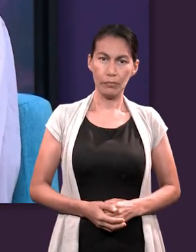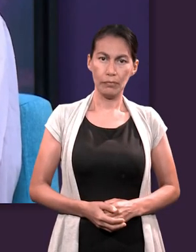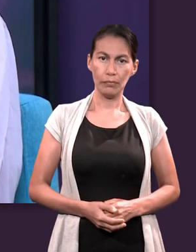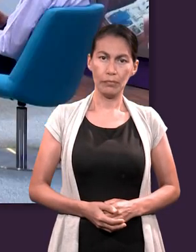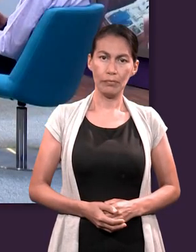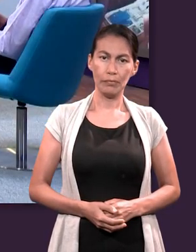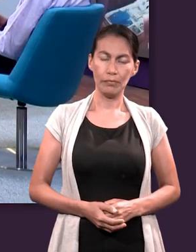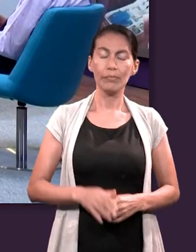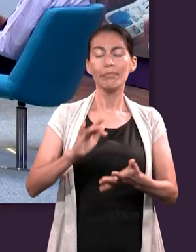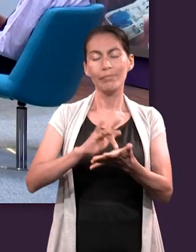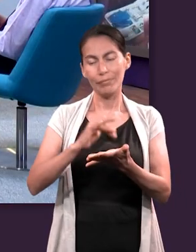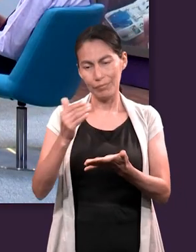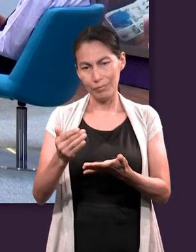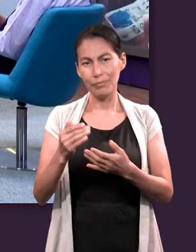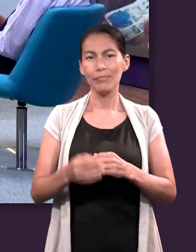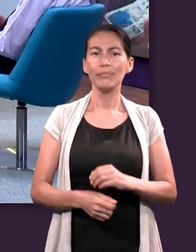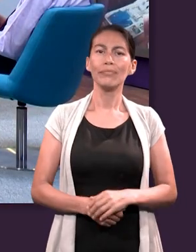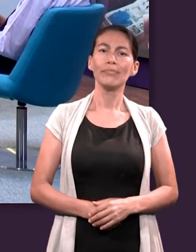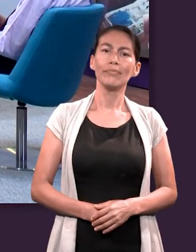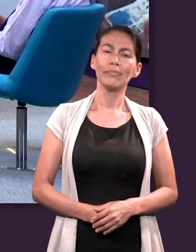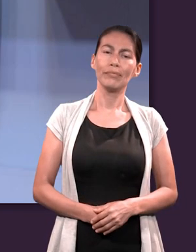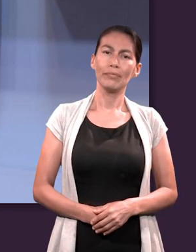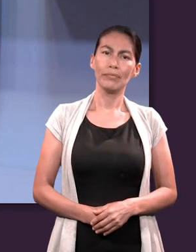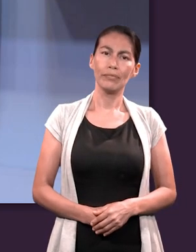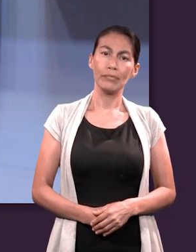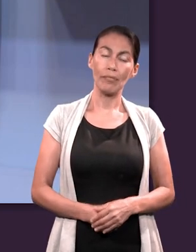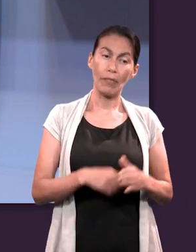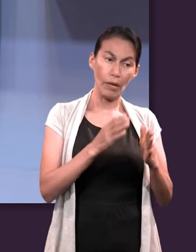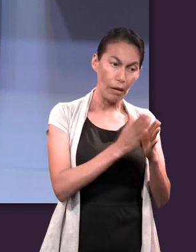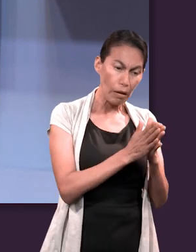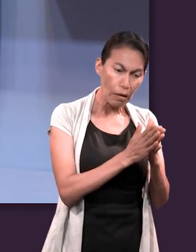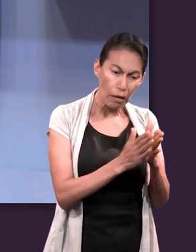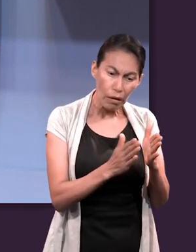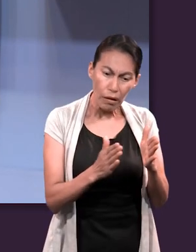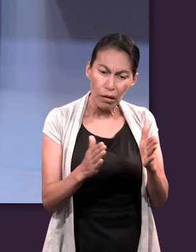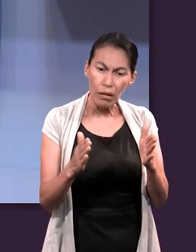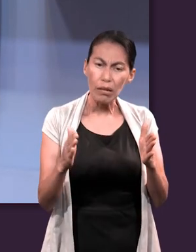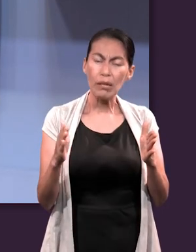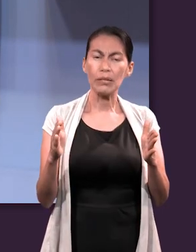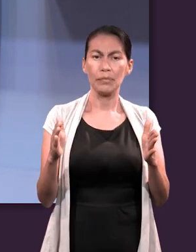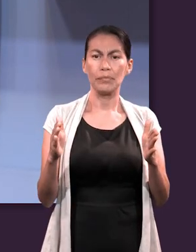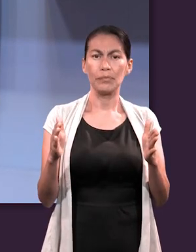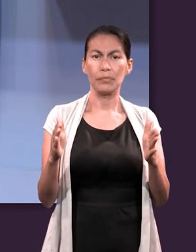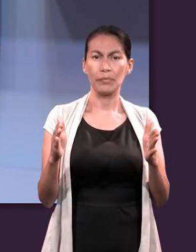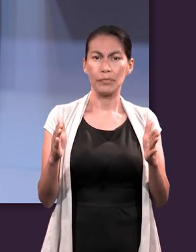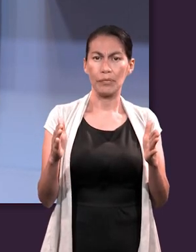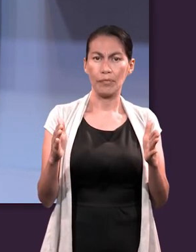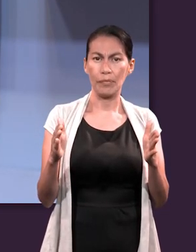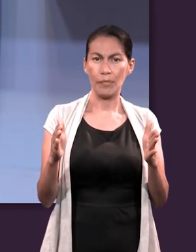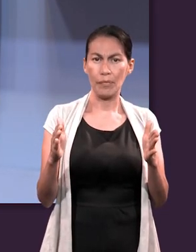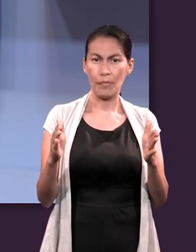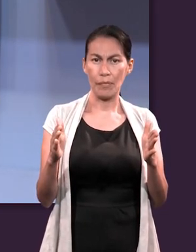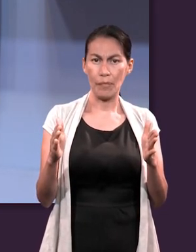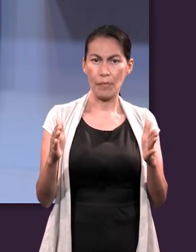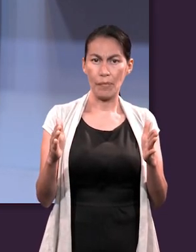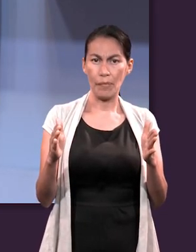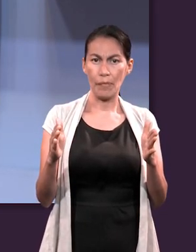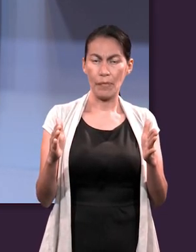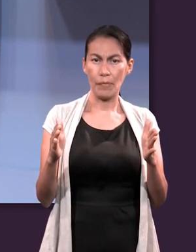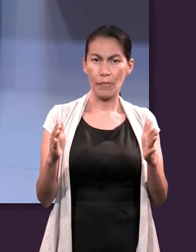de Lucifer. Muchas gracias. Y a partir de eso, ¿qué argumento lógico